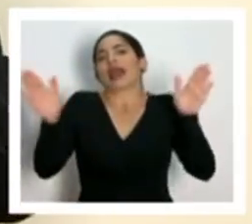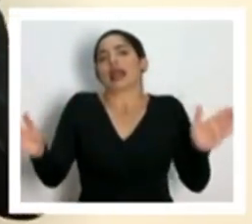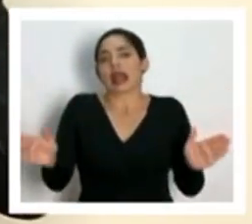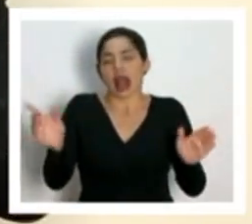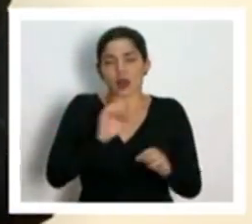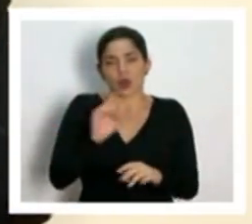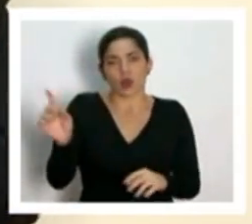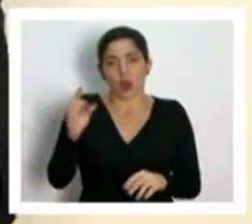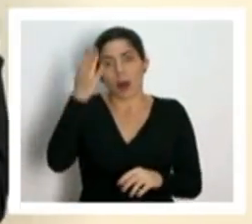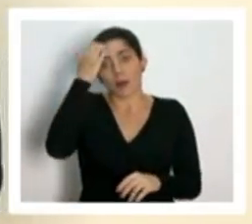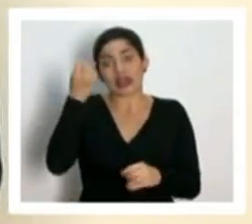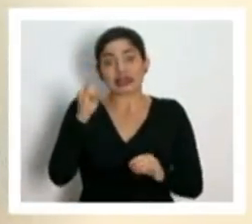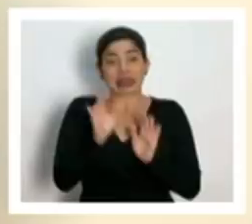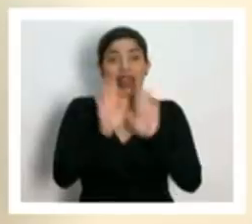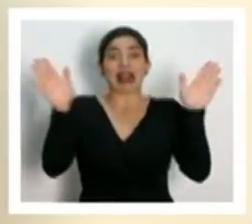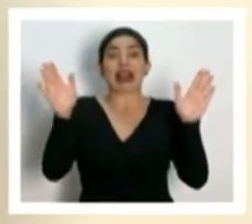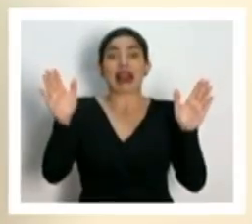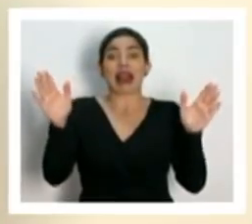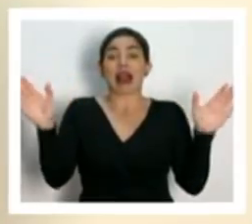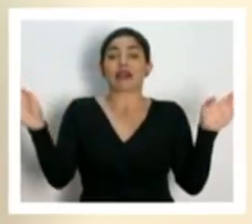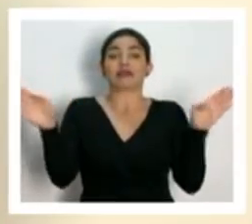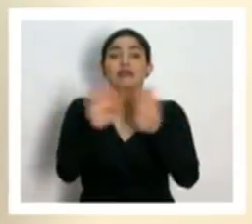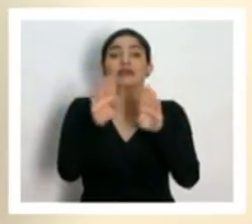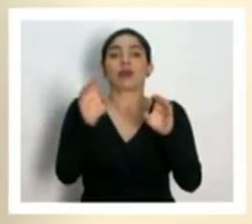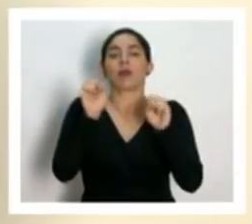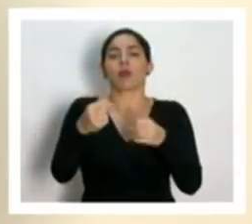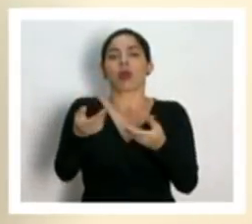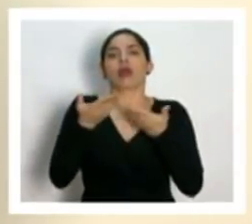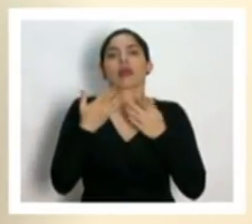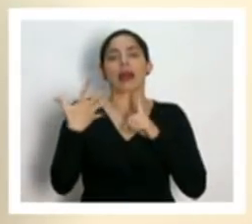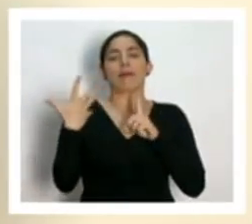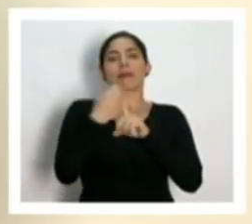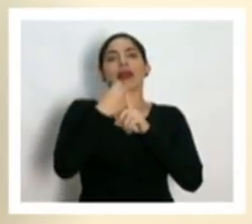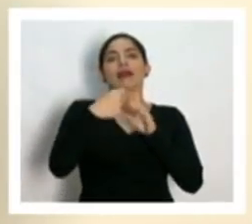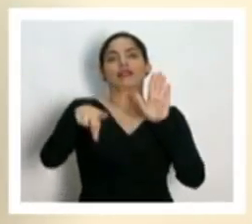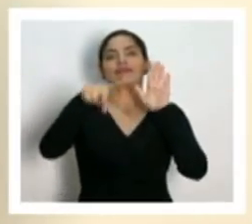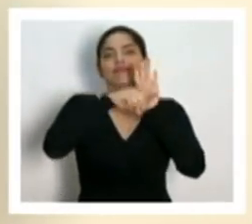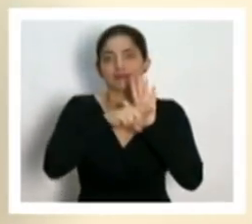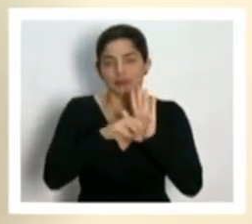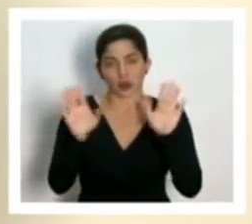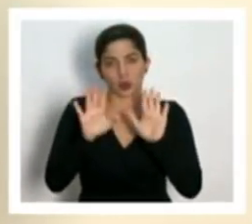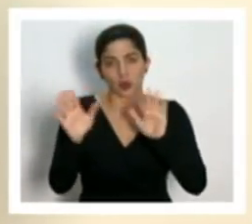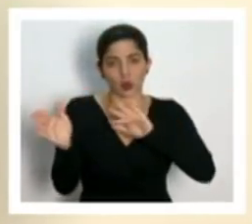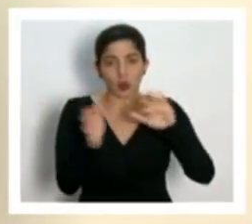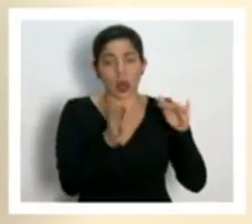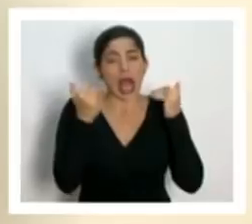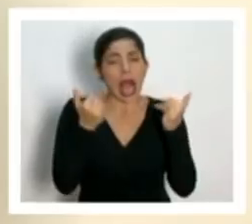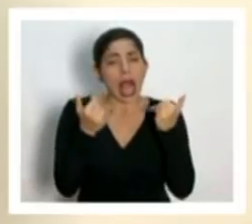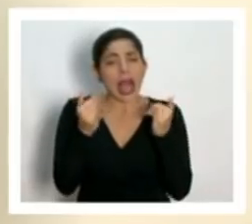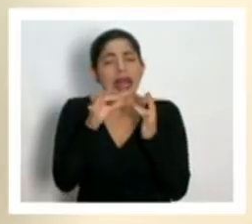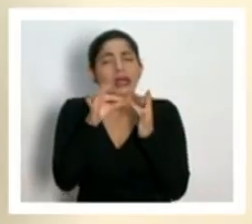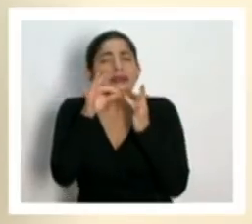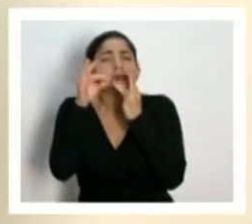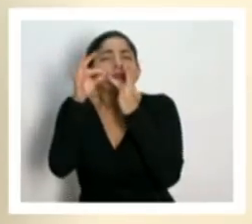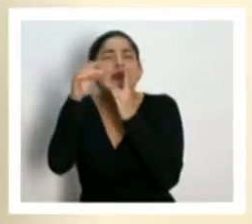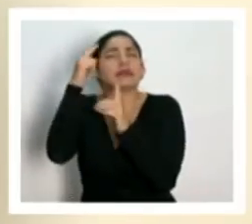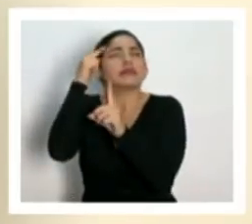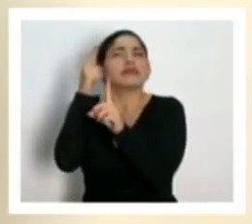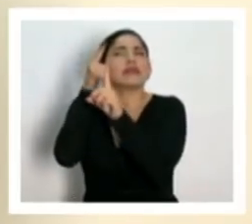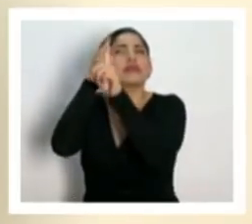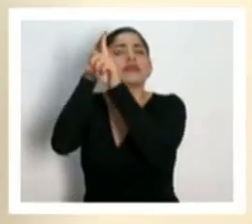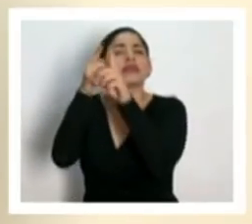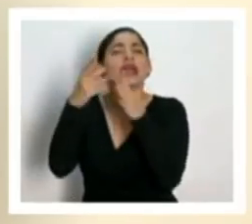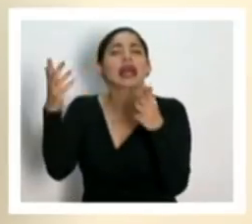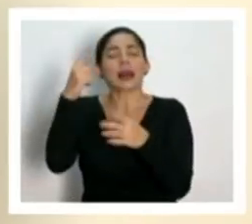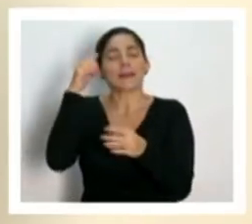puede generarnos un impacto contraproducente hoy lo que tiene que primar sobre todo es